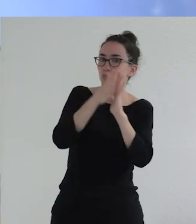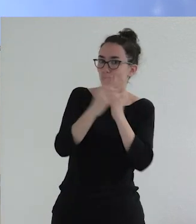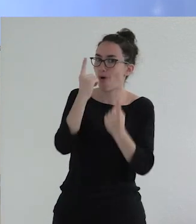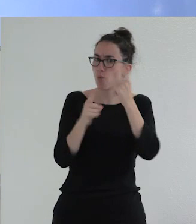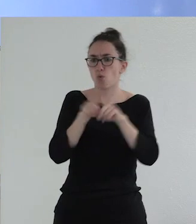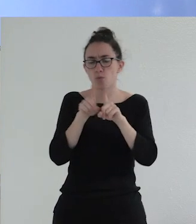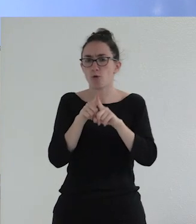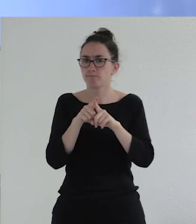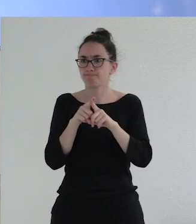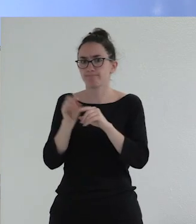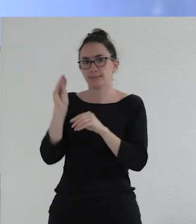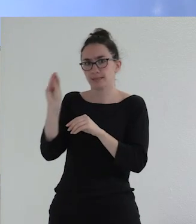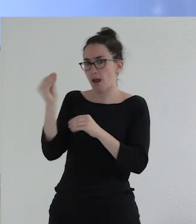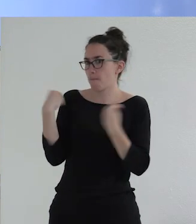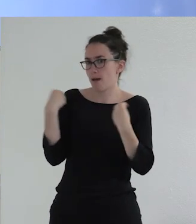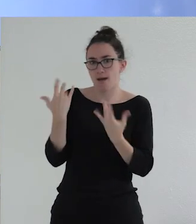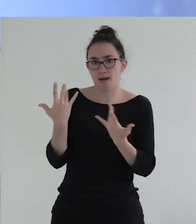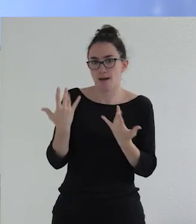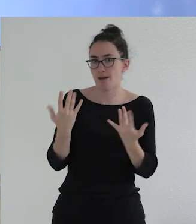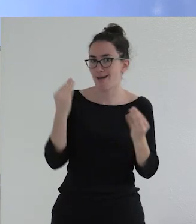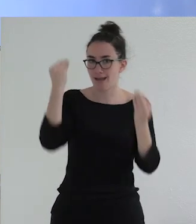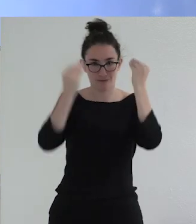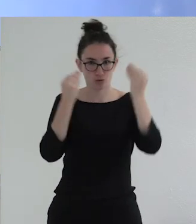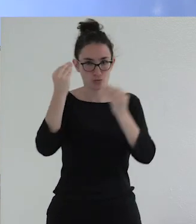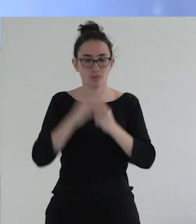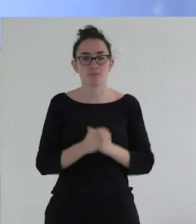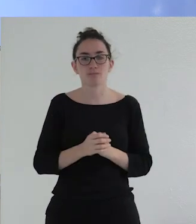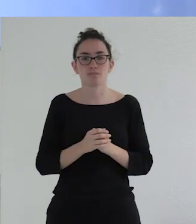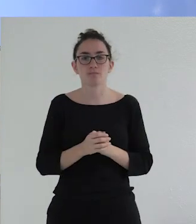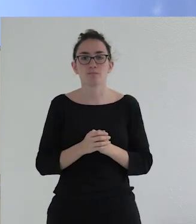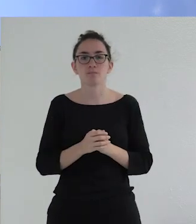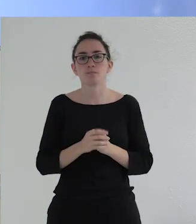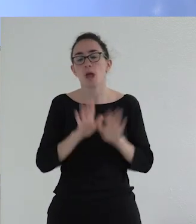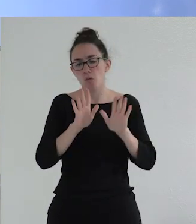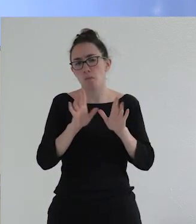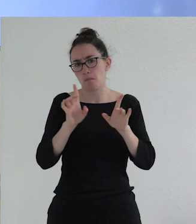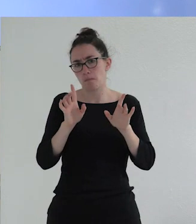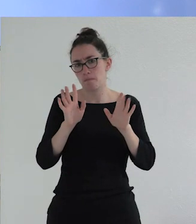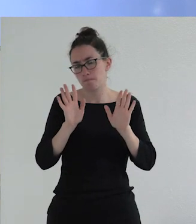discurso o esa reflexión. A pesar de eso un poco mi planteamiento sería